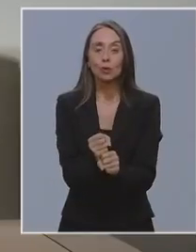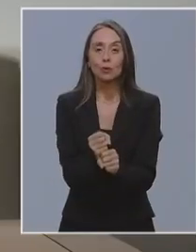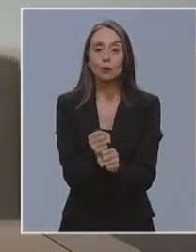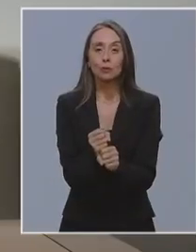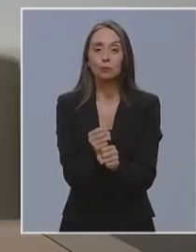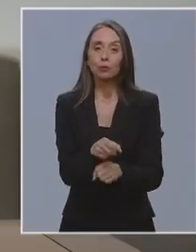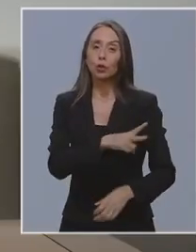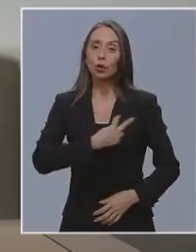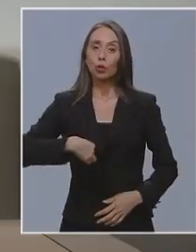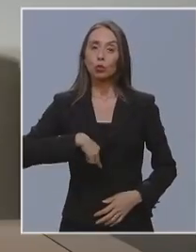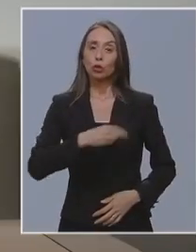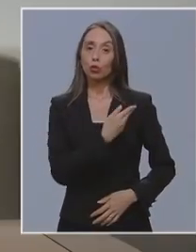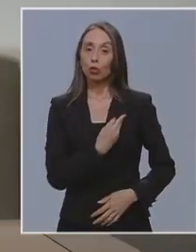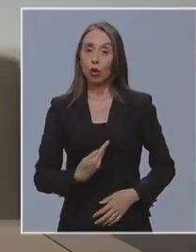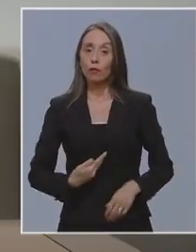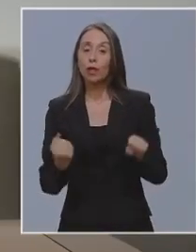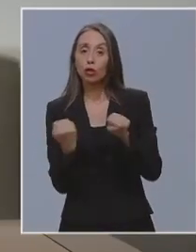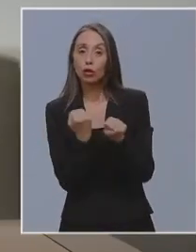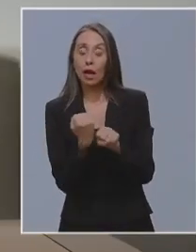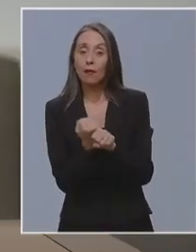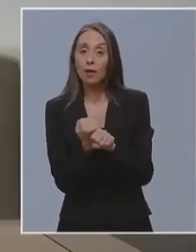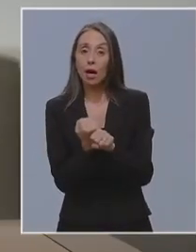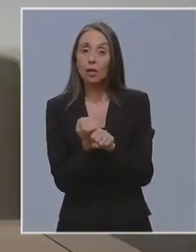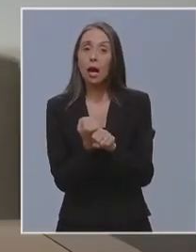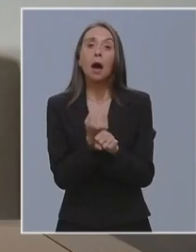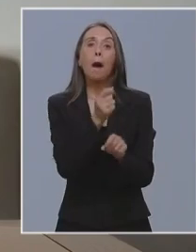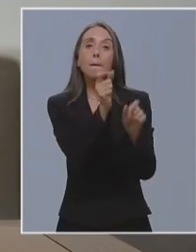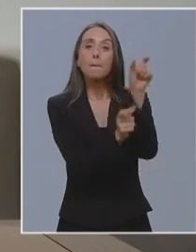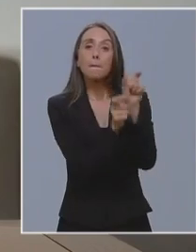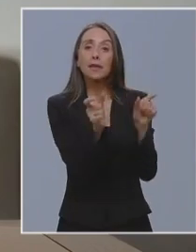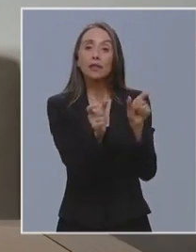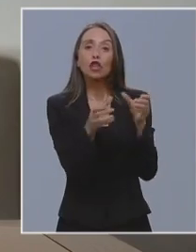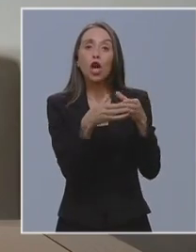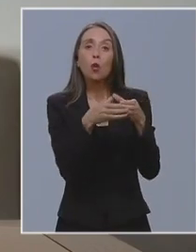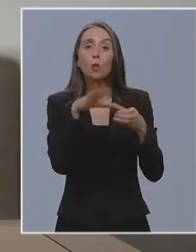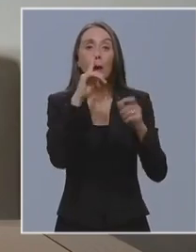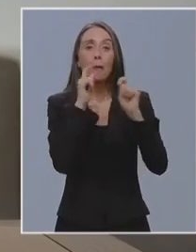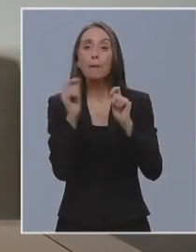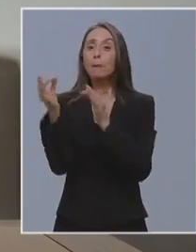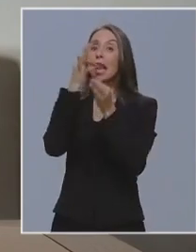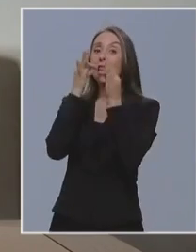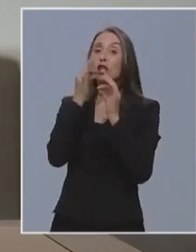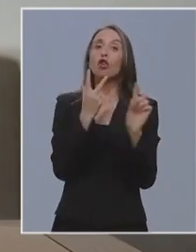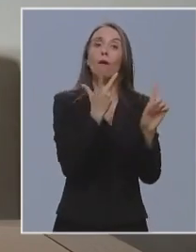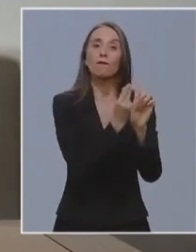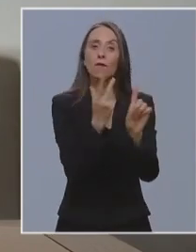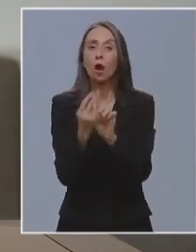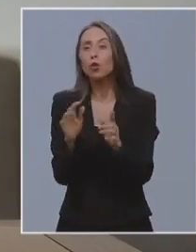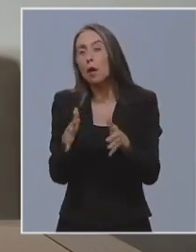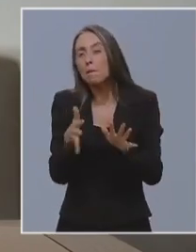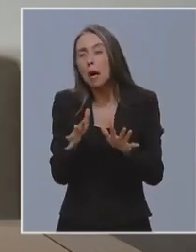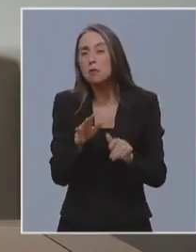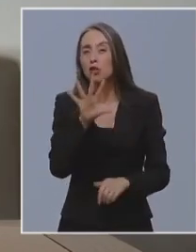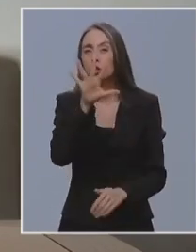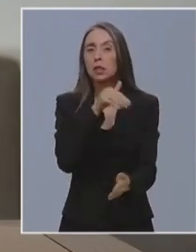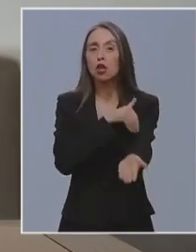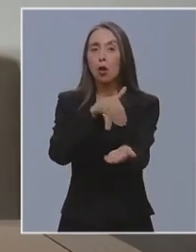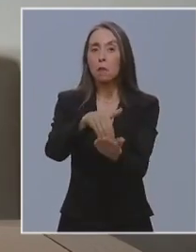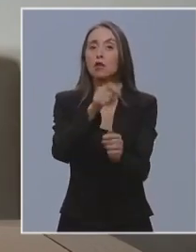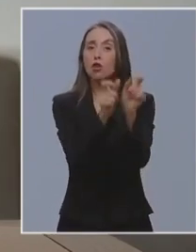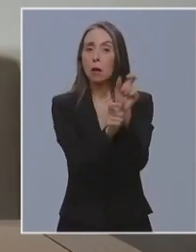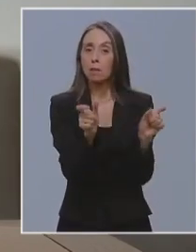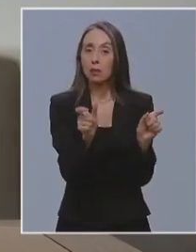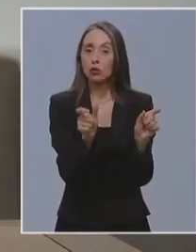Nuestro gobierno está trabajando para vacunar al grupo de la población de mayor riesgo, aproximadamente 5 millones de personas